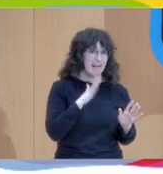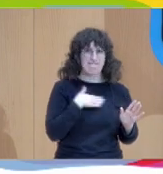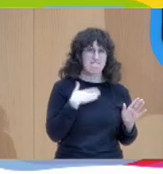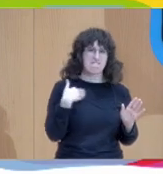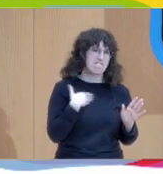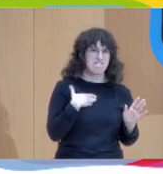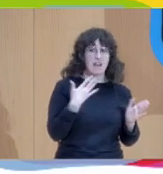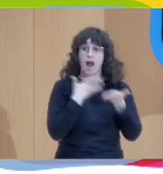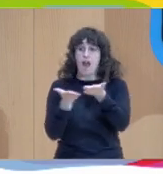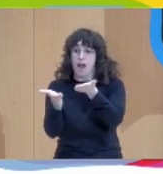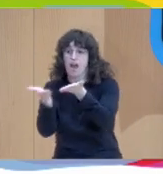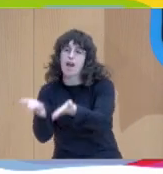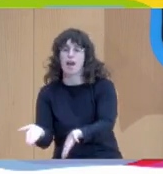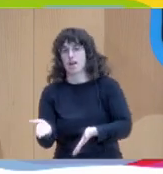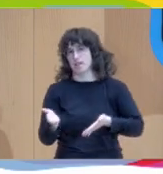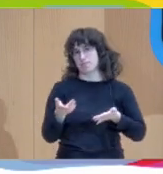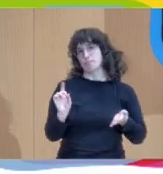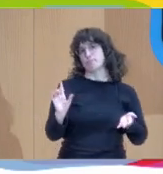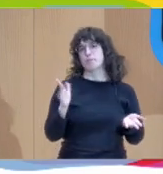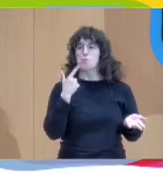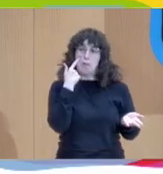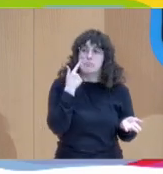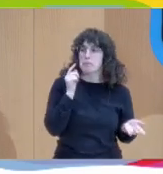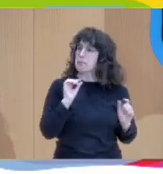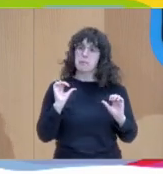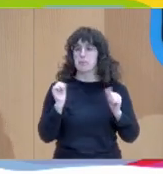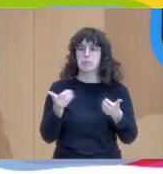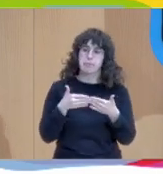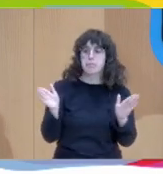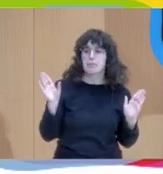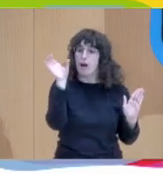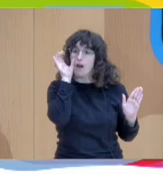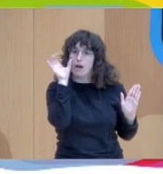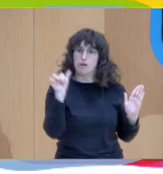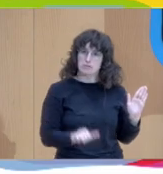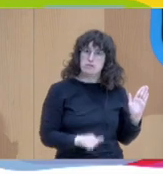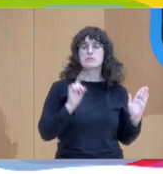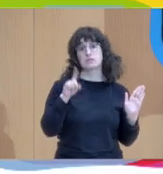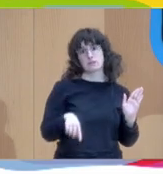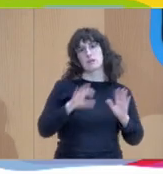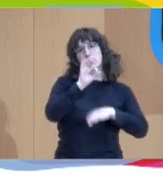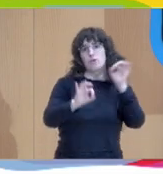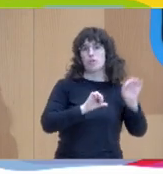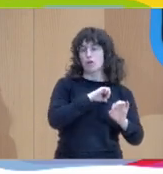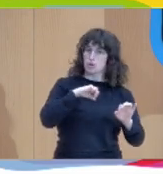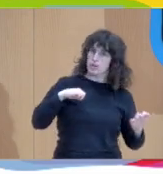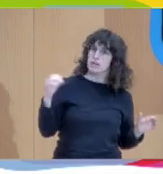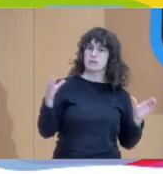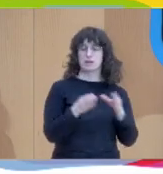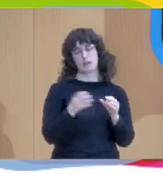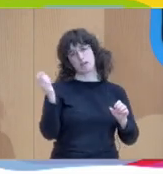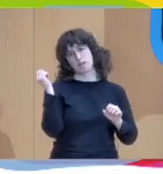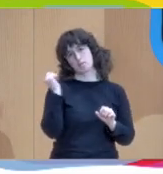luego en ejemplos hemos tenido procesos de organización interna de equipos de trabajo o de equipos profesionales que facilita